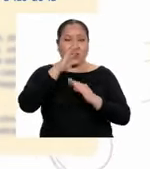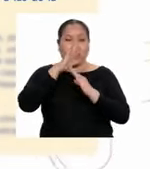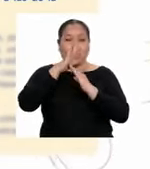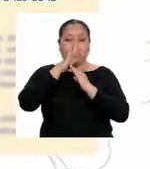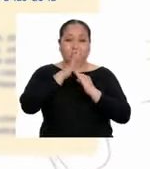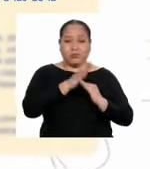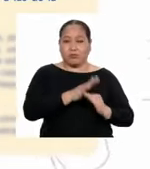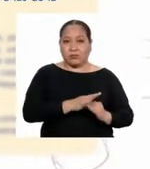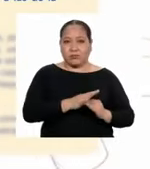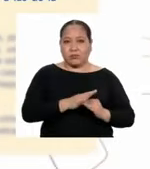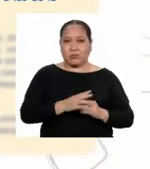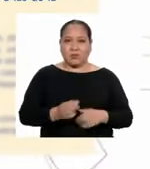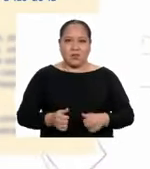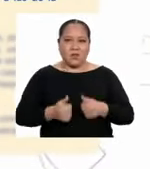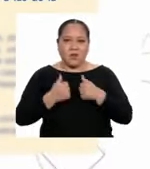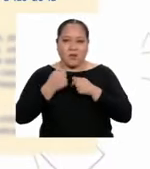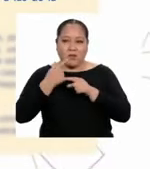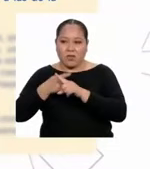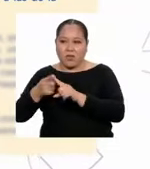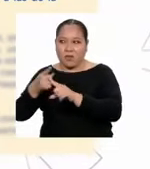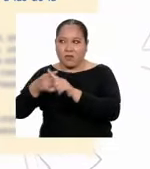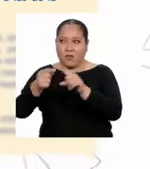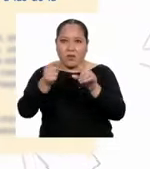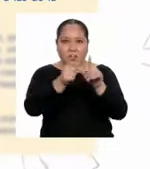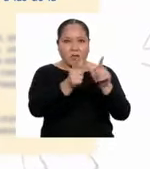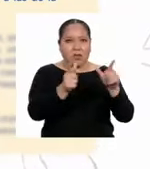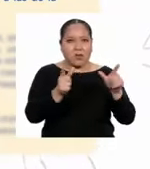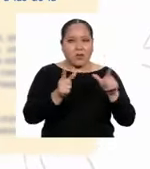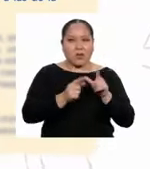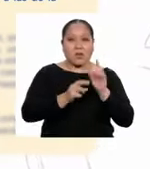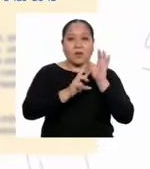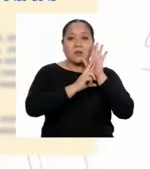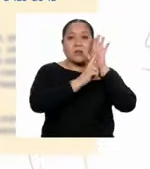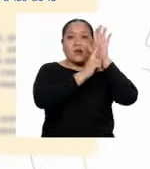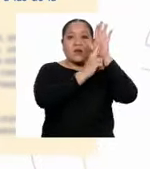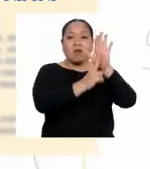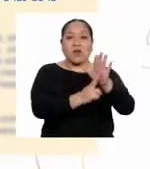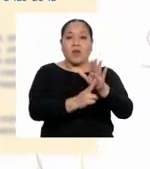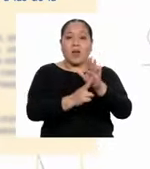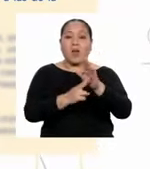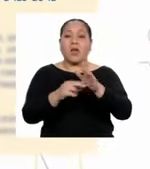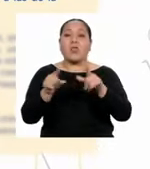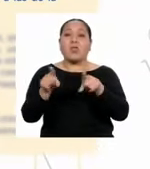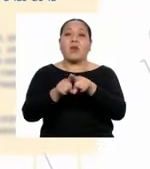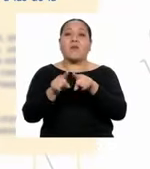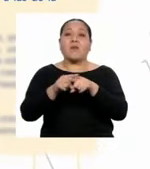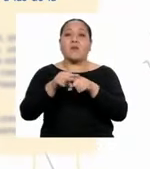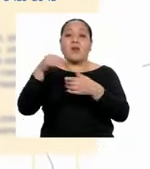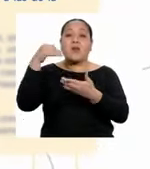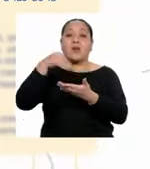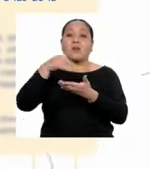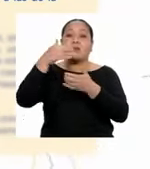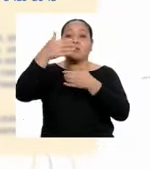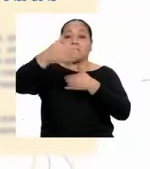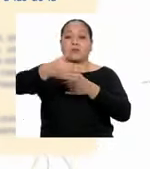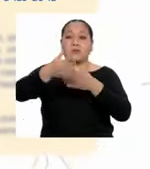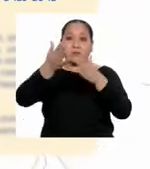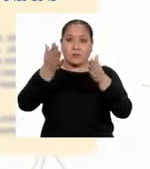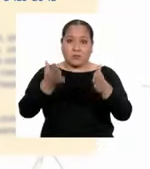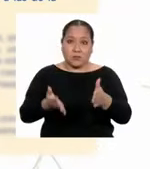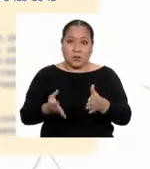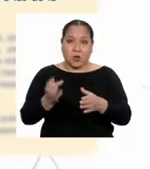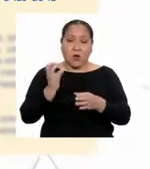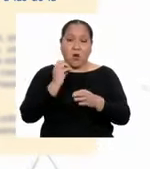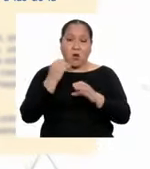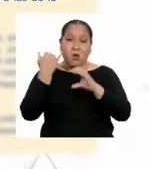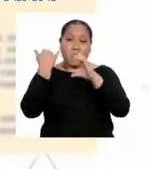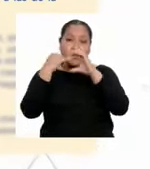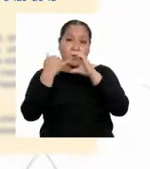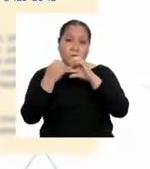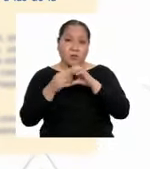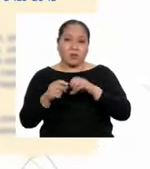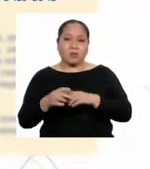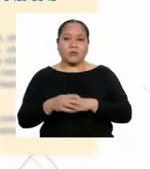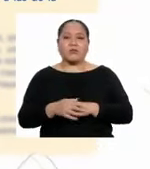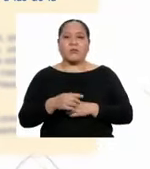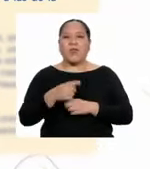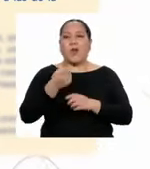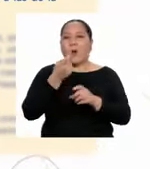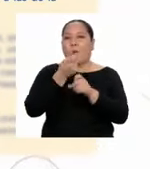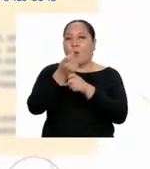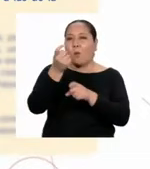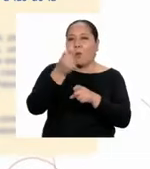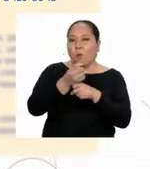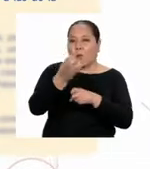vivencia en múltiples espacios y se refleja en las aulas presenciales y virtuales, mediante acciones de burla,